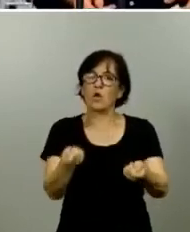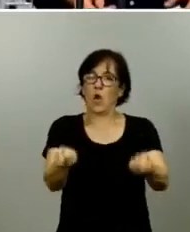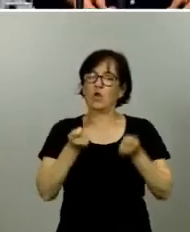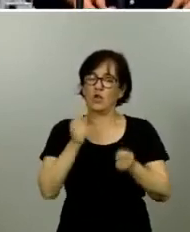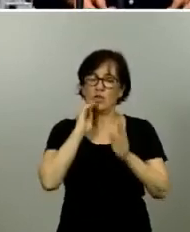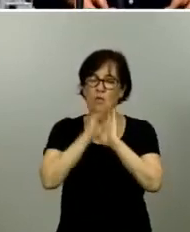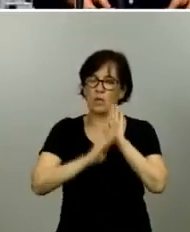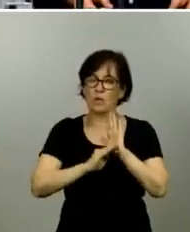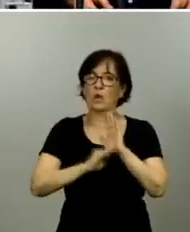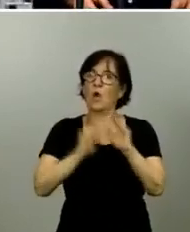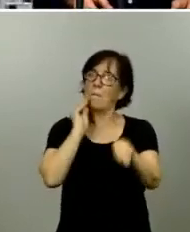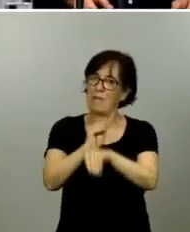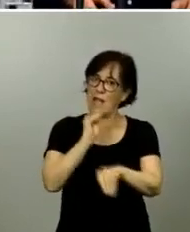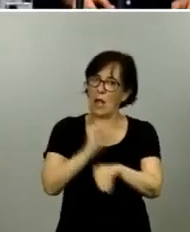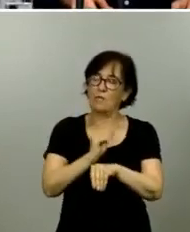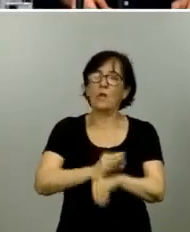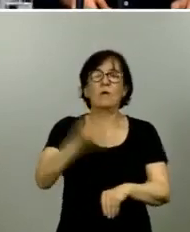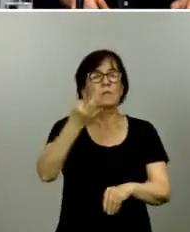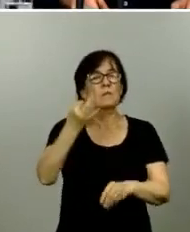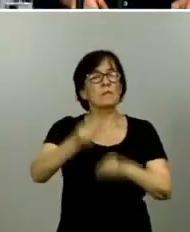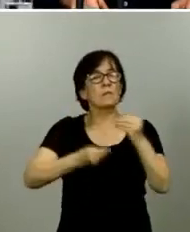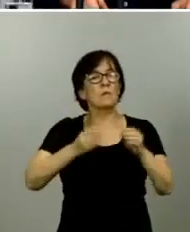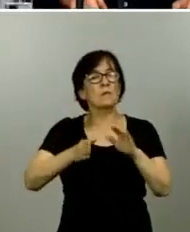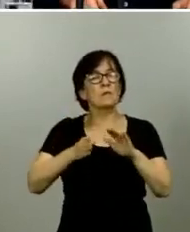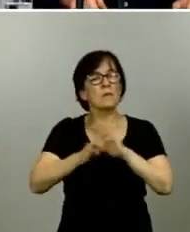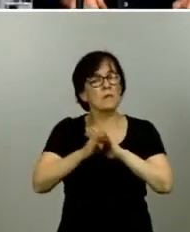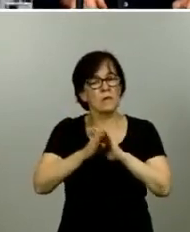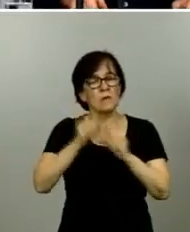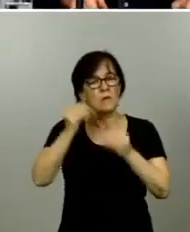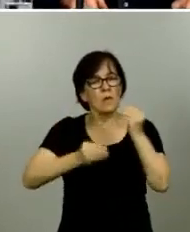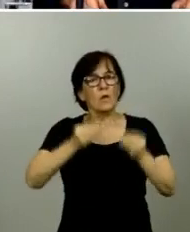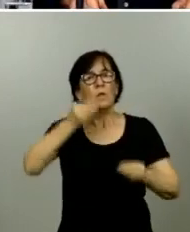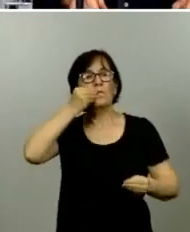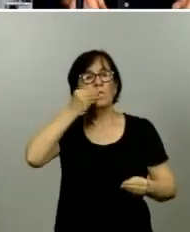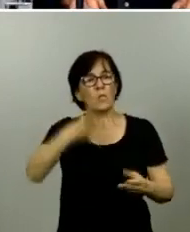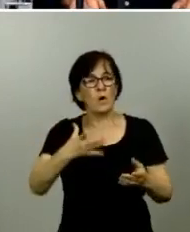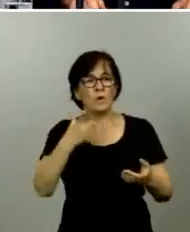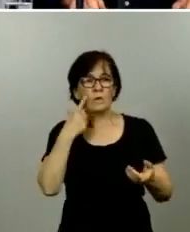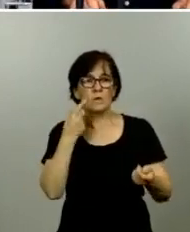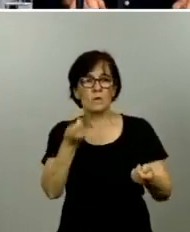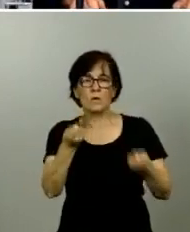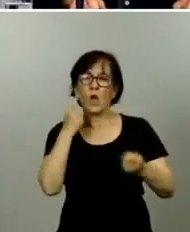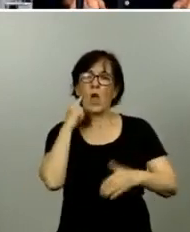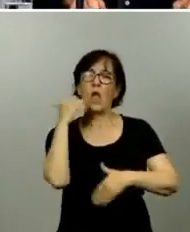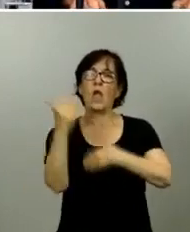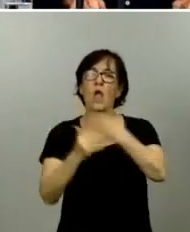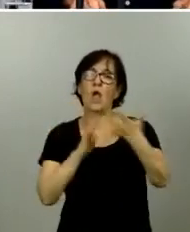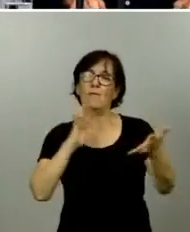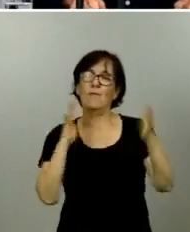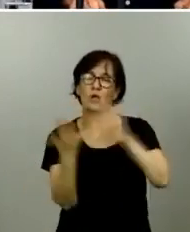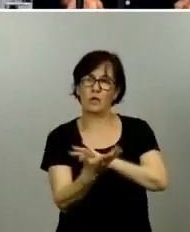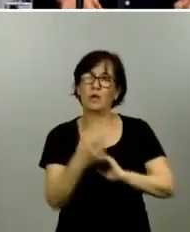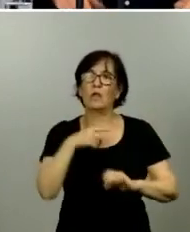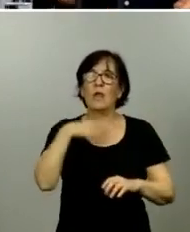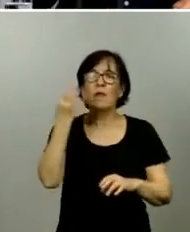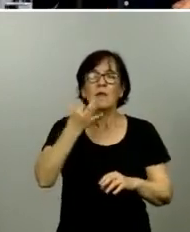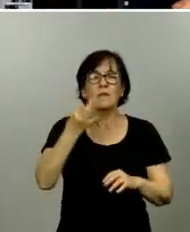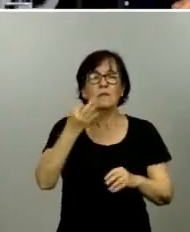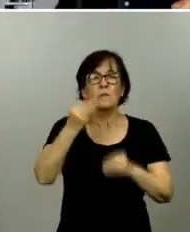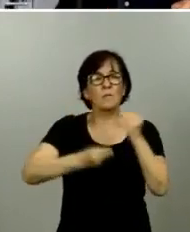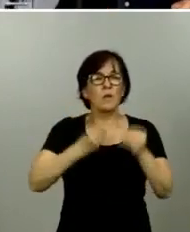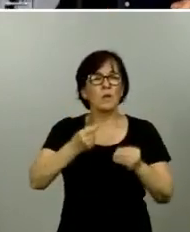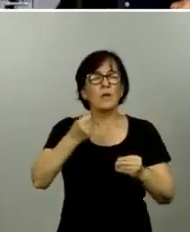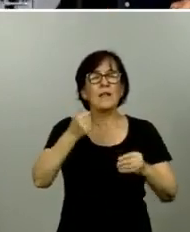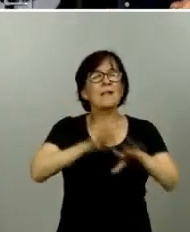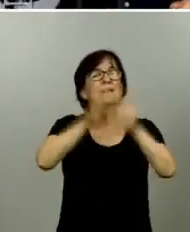precaución, se sigue teniendo que hacer una muy buena monitorización de la evolución y, por supuesto, se tiene que tener muy claro